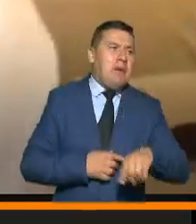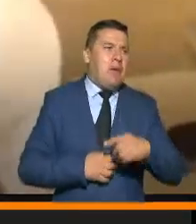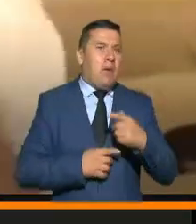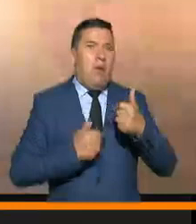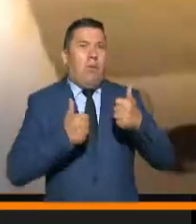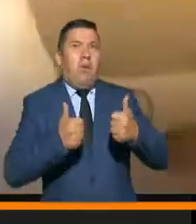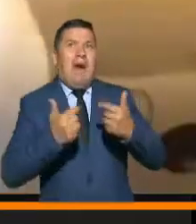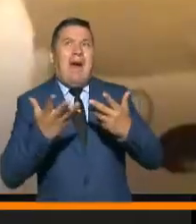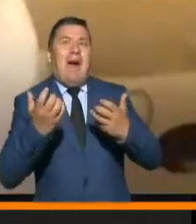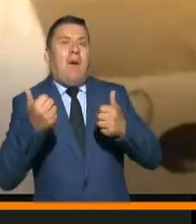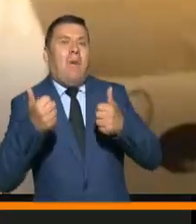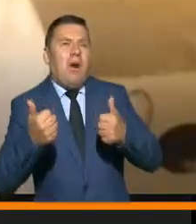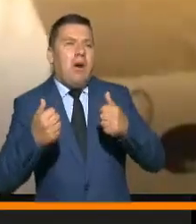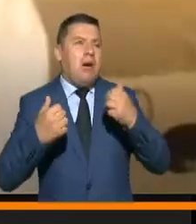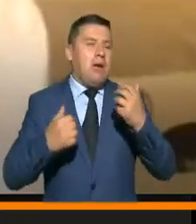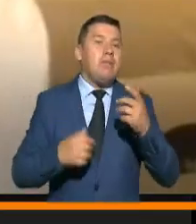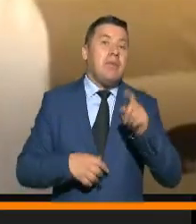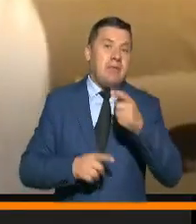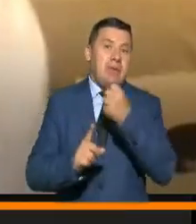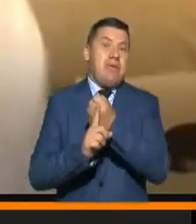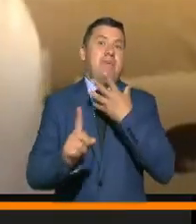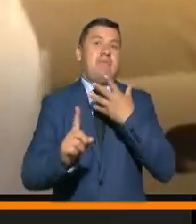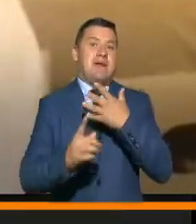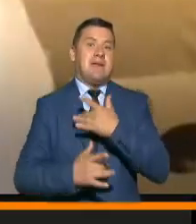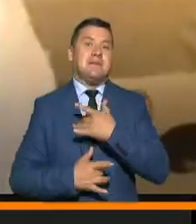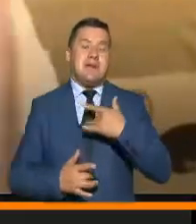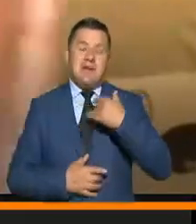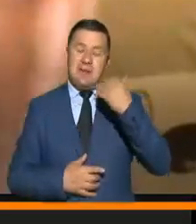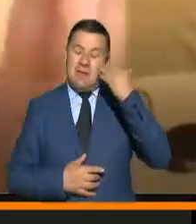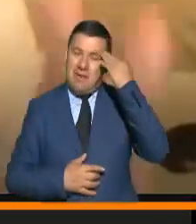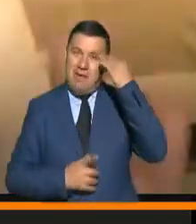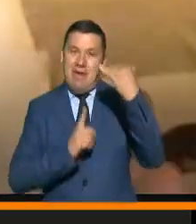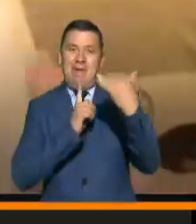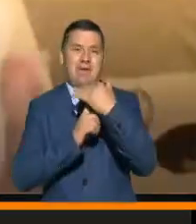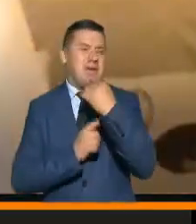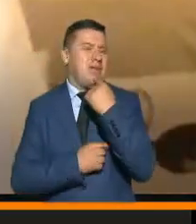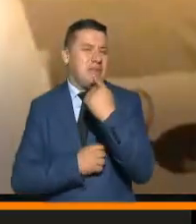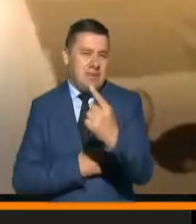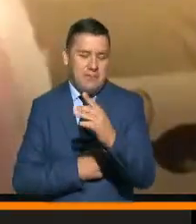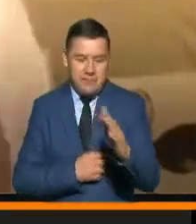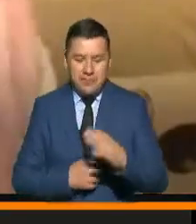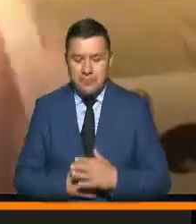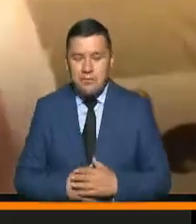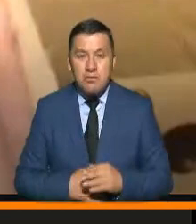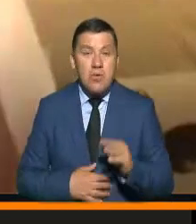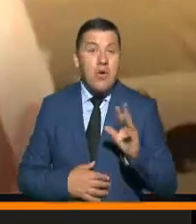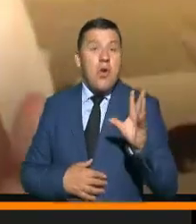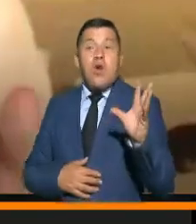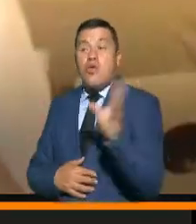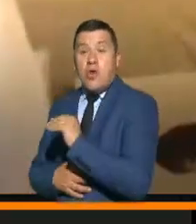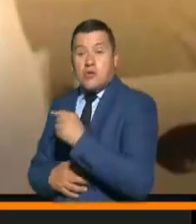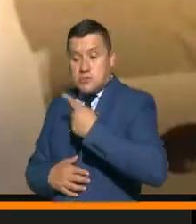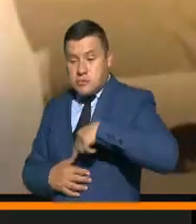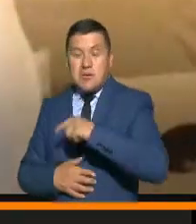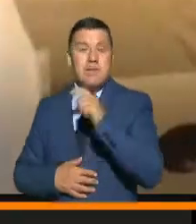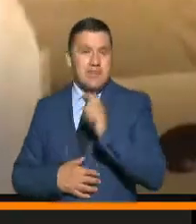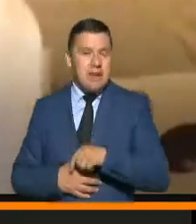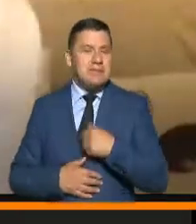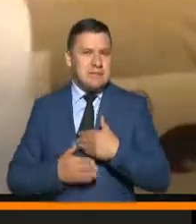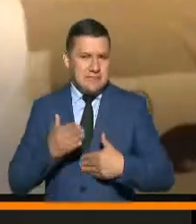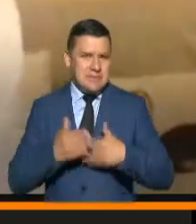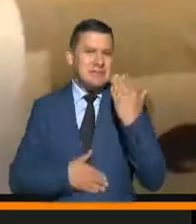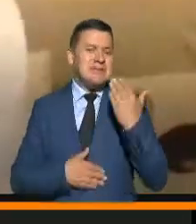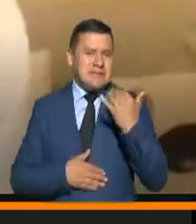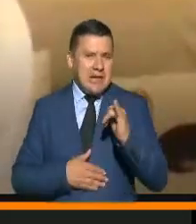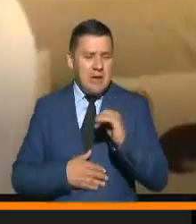cosas buenas, pues evidentemente impacta nuestra salud mental. Frente a eso hay que decir lo siguiente, todos y cada uno de nosotros hemos emprendido